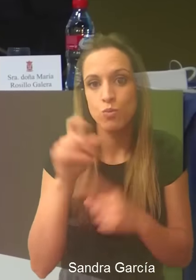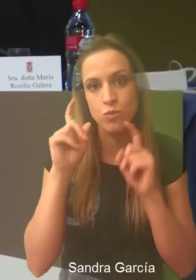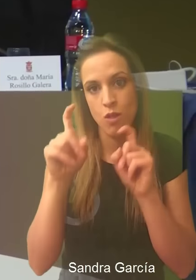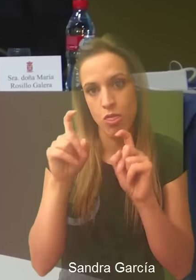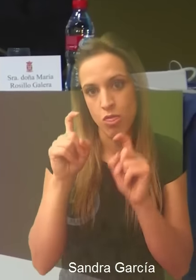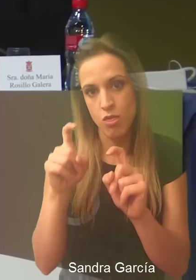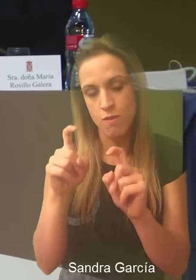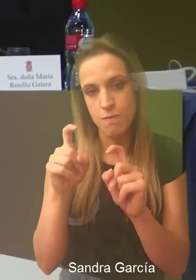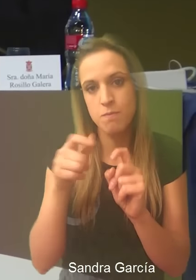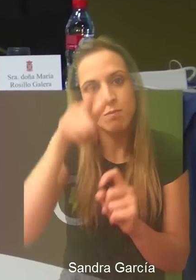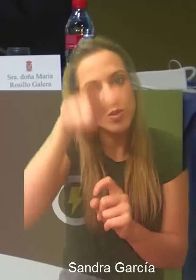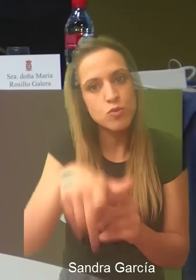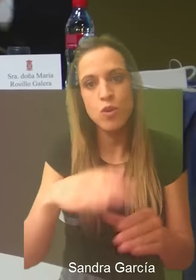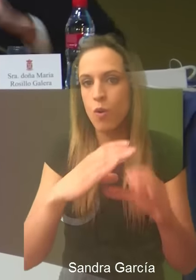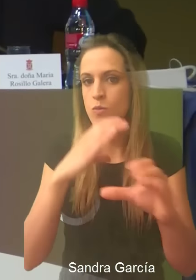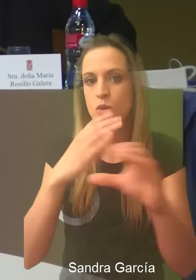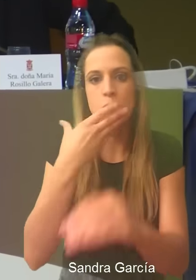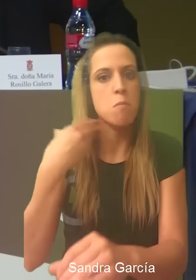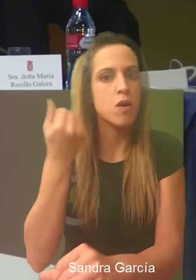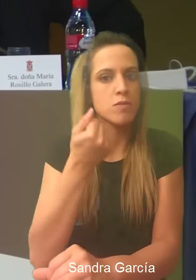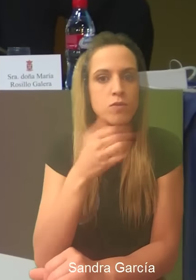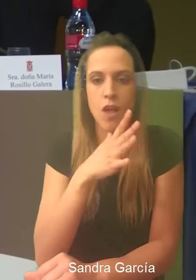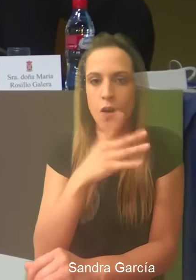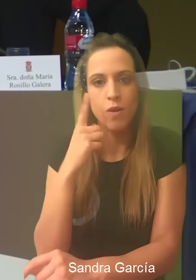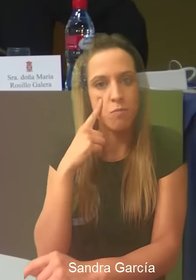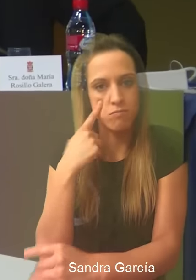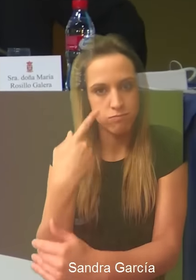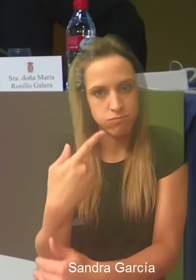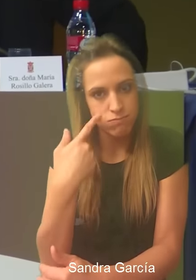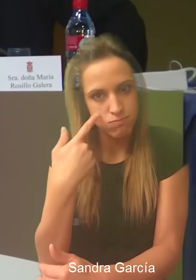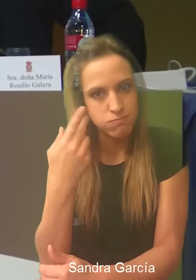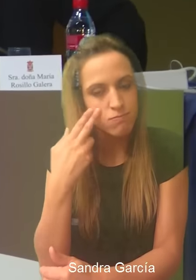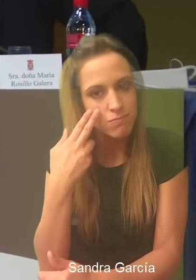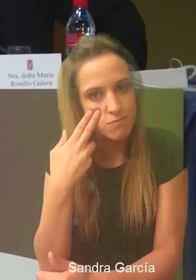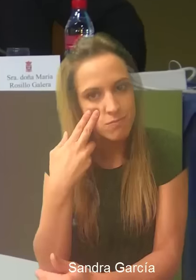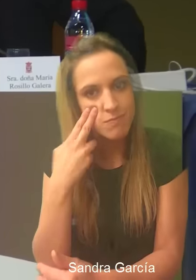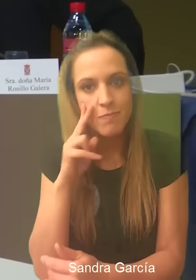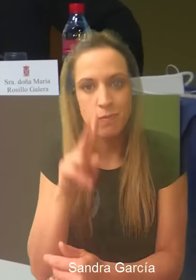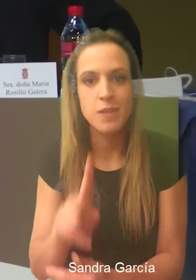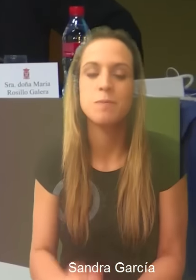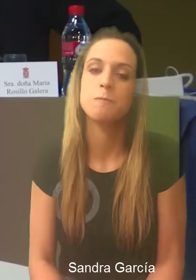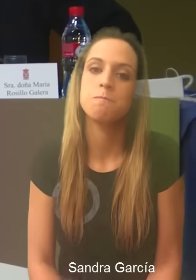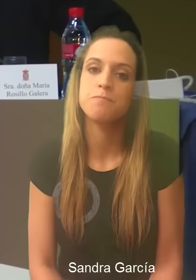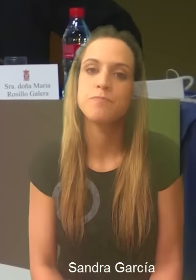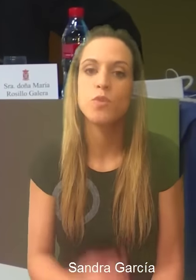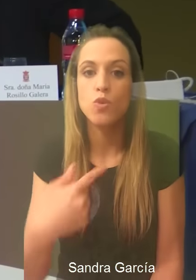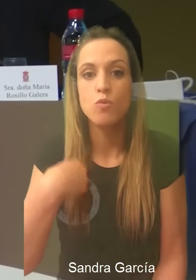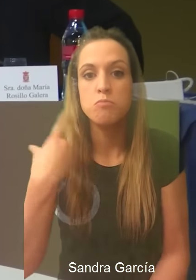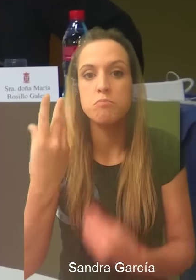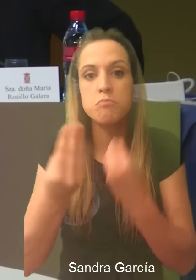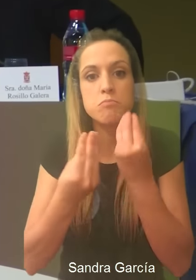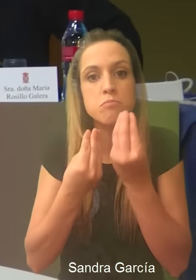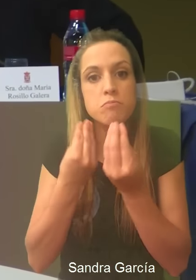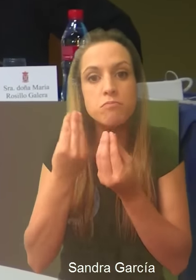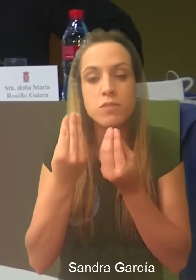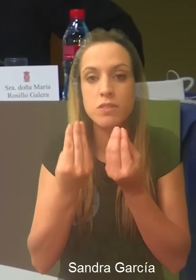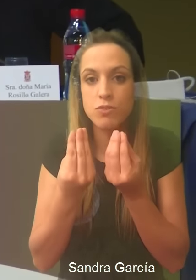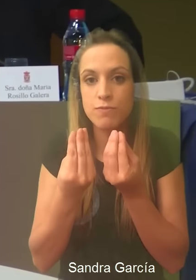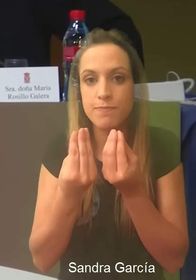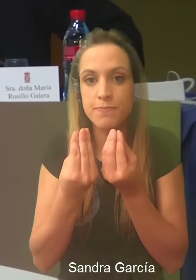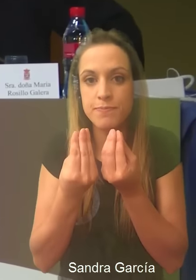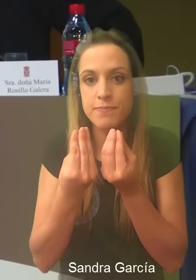con vocación docente, un gran comunicador, como ahora veremos, y yo creo que la